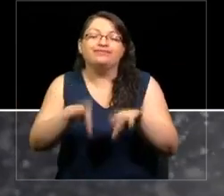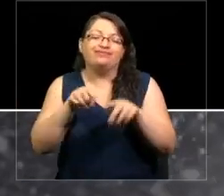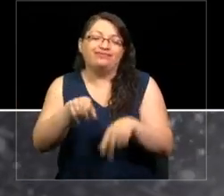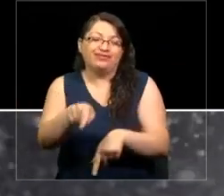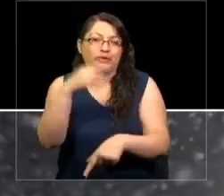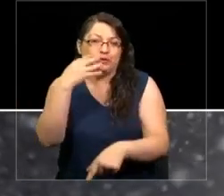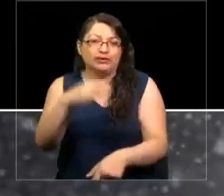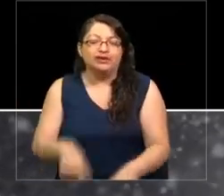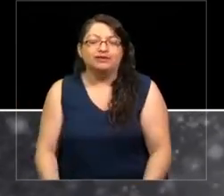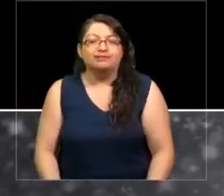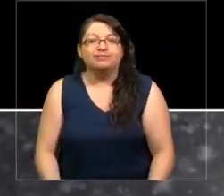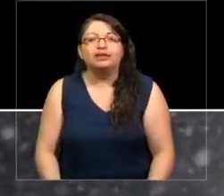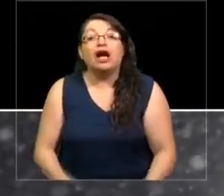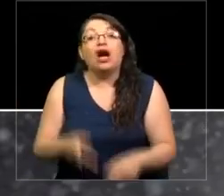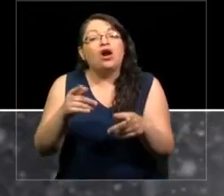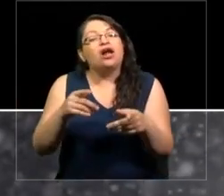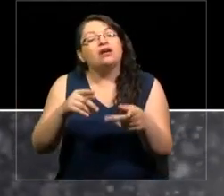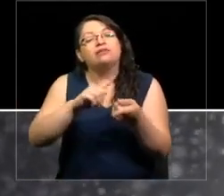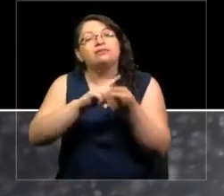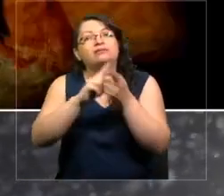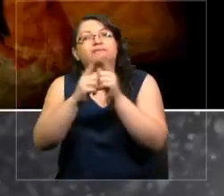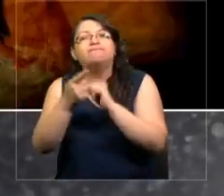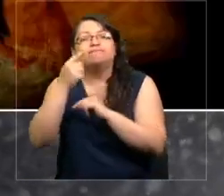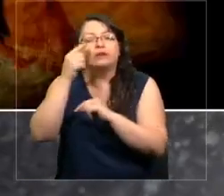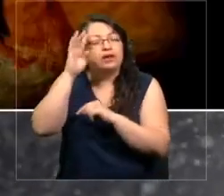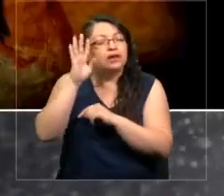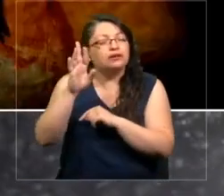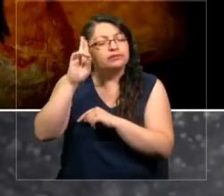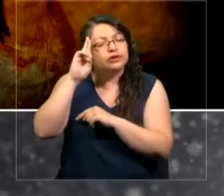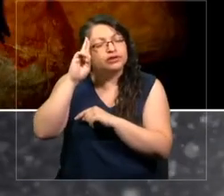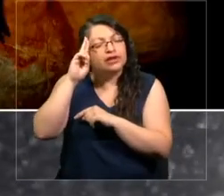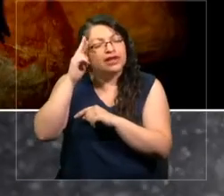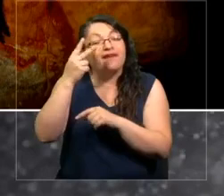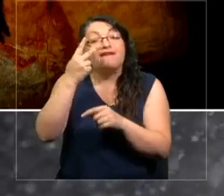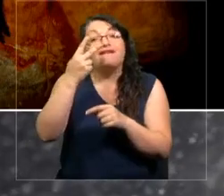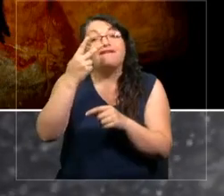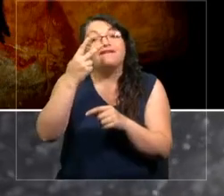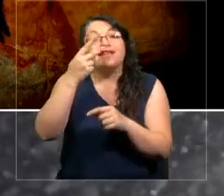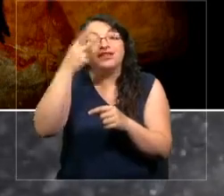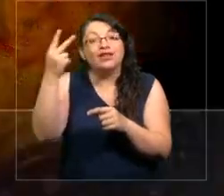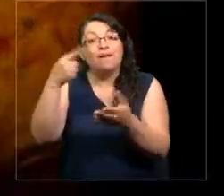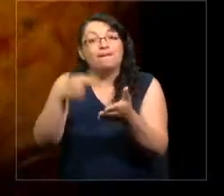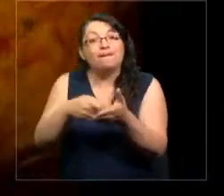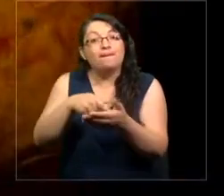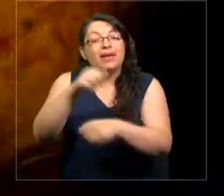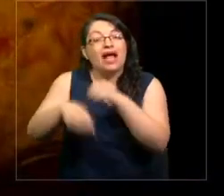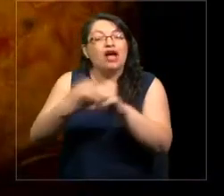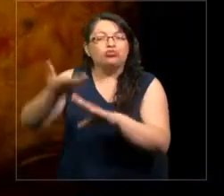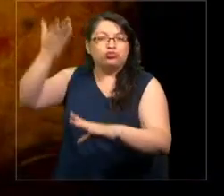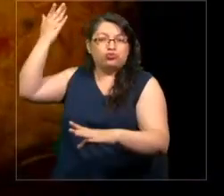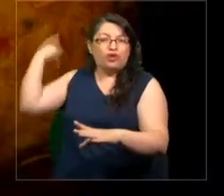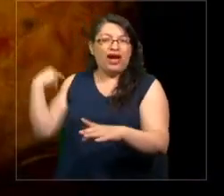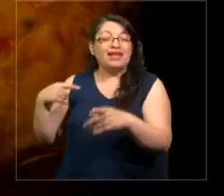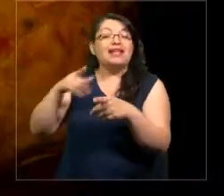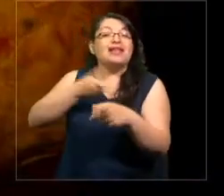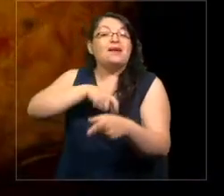Vamos a hacer un pequeño viaje, 22.000 años atrás, en el norte de España, las Cuevas de Altamira.